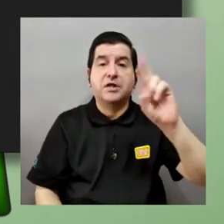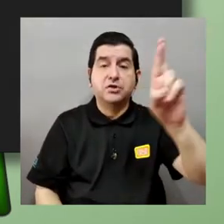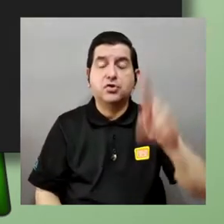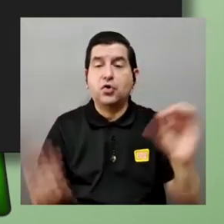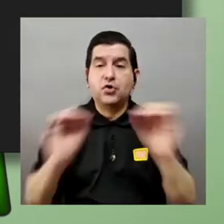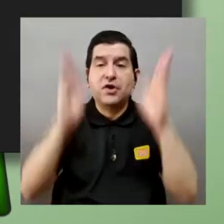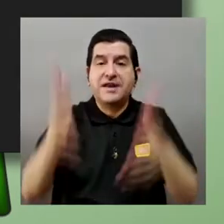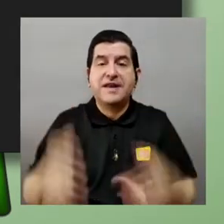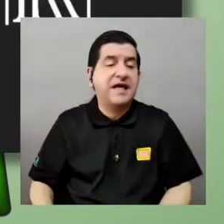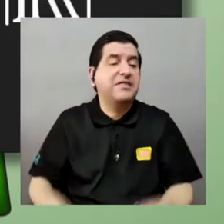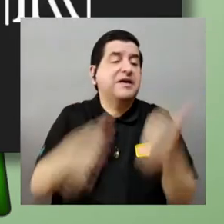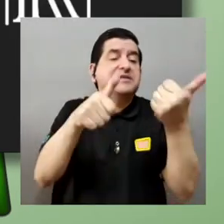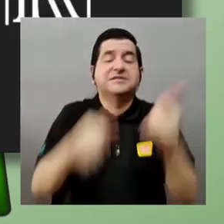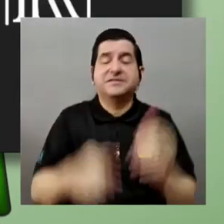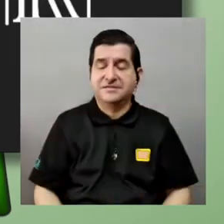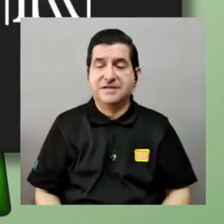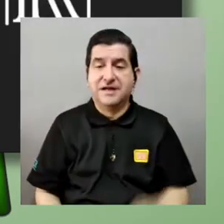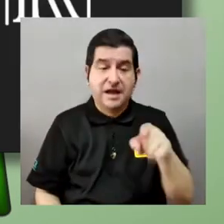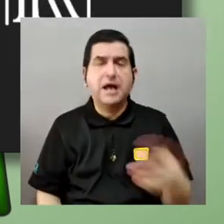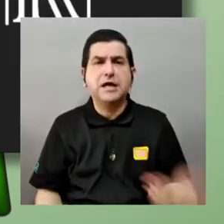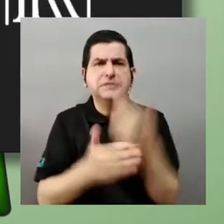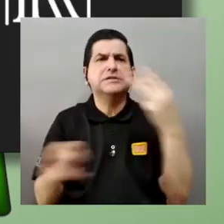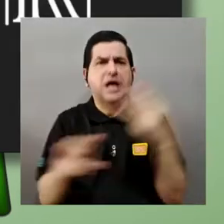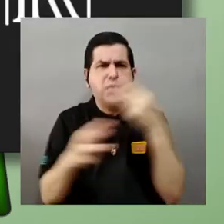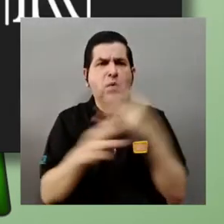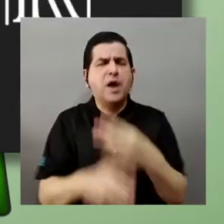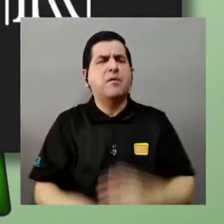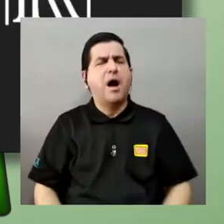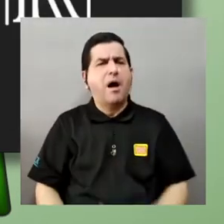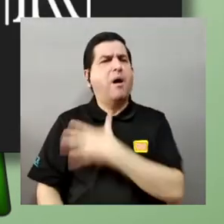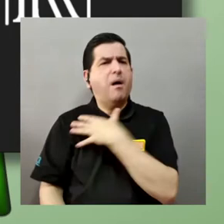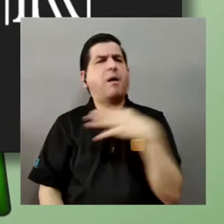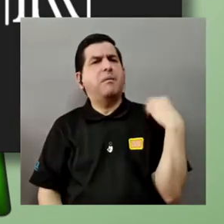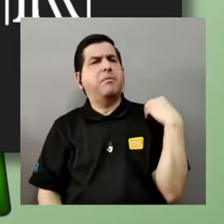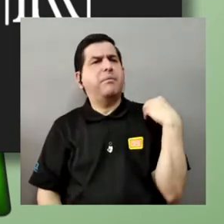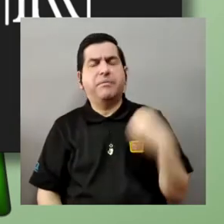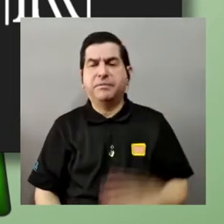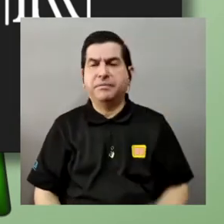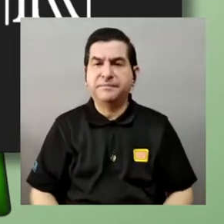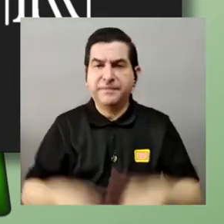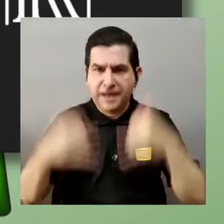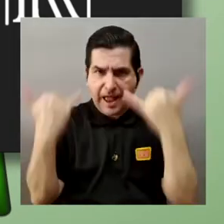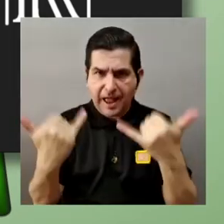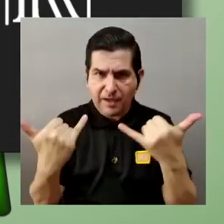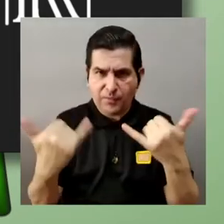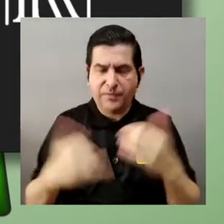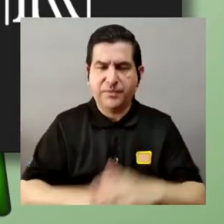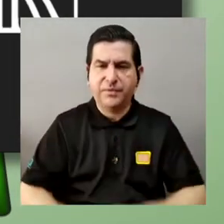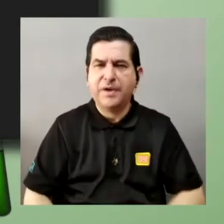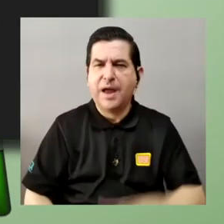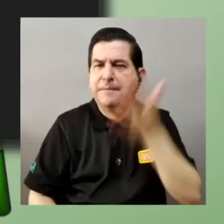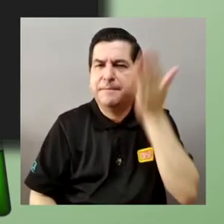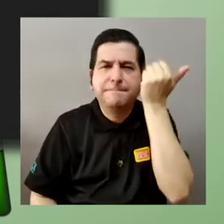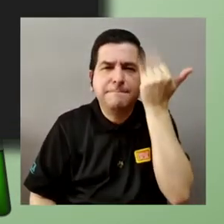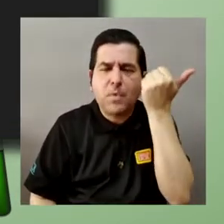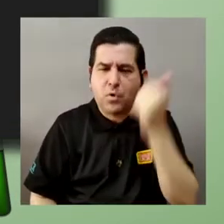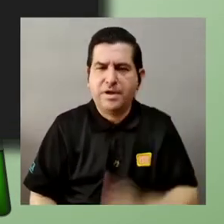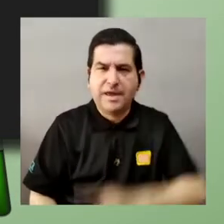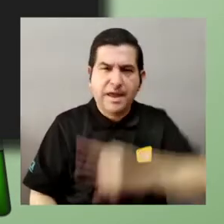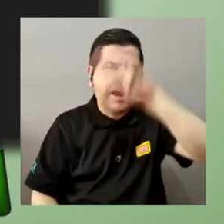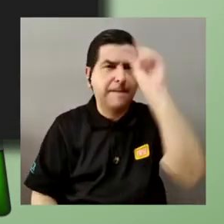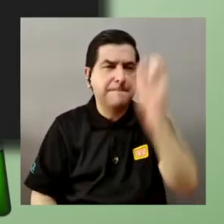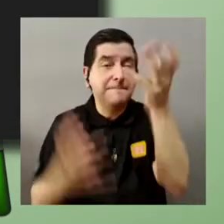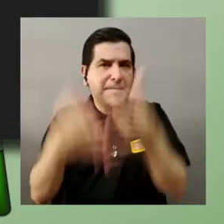con toda esa nueva matemática que se estaba desarrollando y ahora veamos por qué una pregunta súper importante